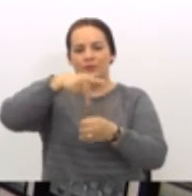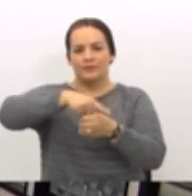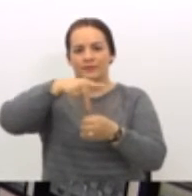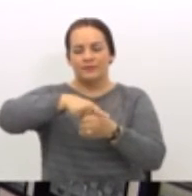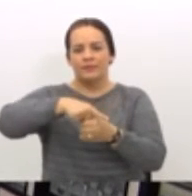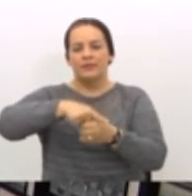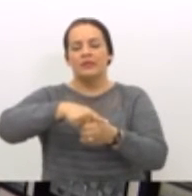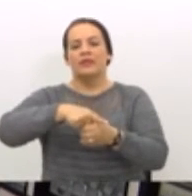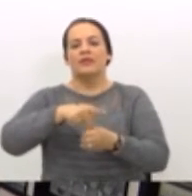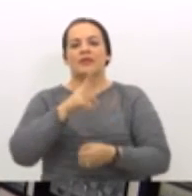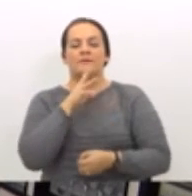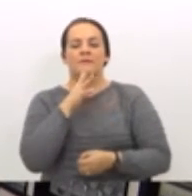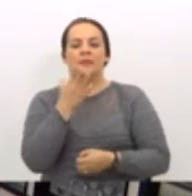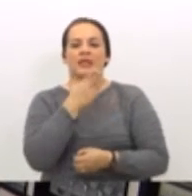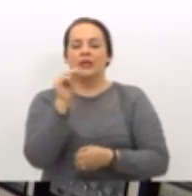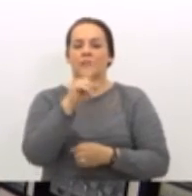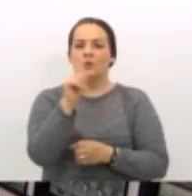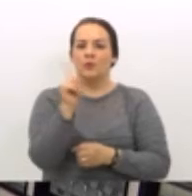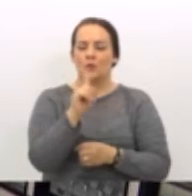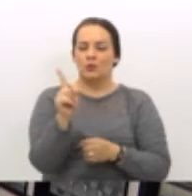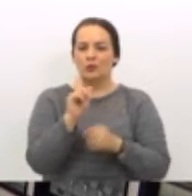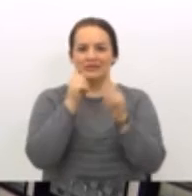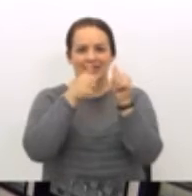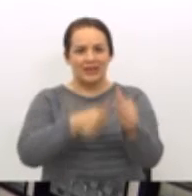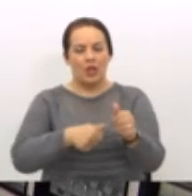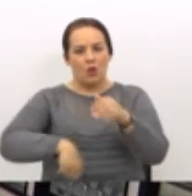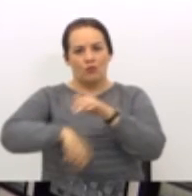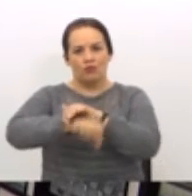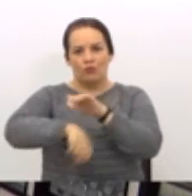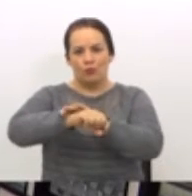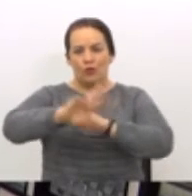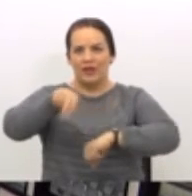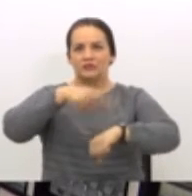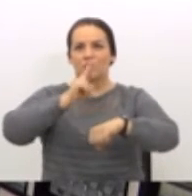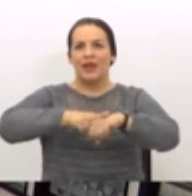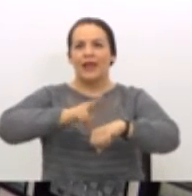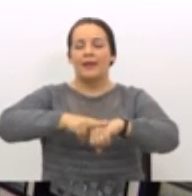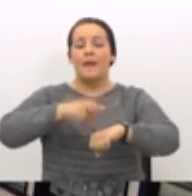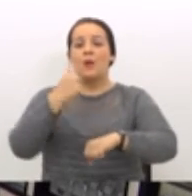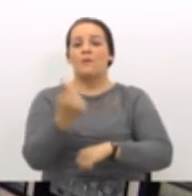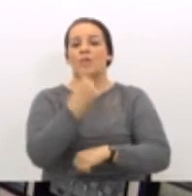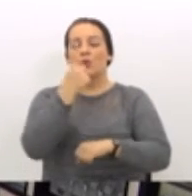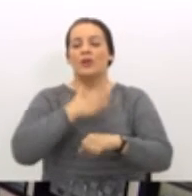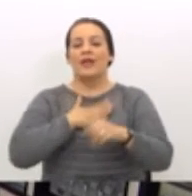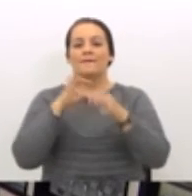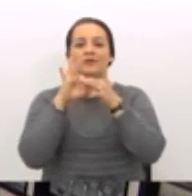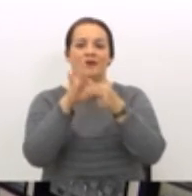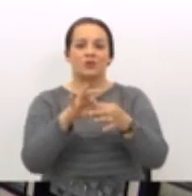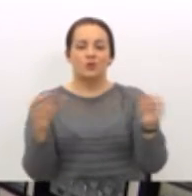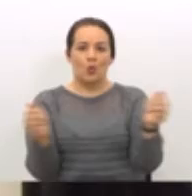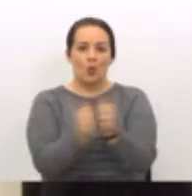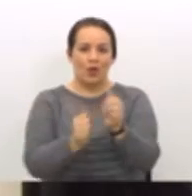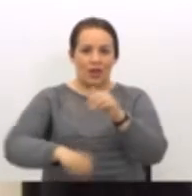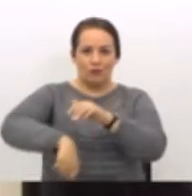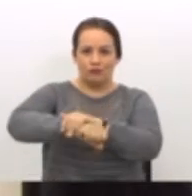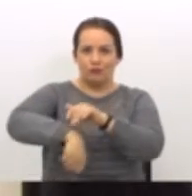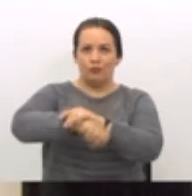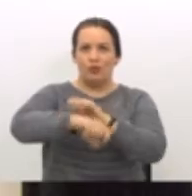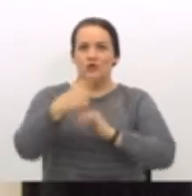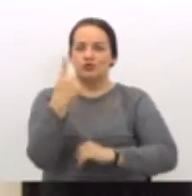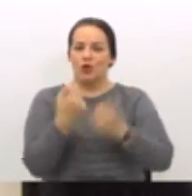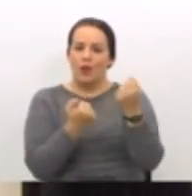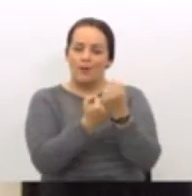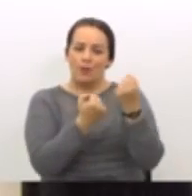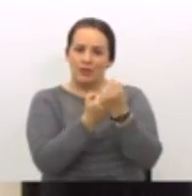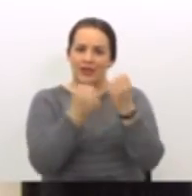de que no soy muy asidua seguidora del fútbol nacional. Mi única relación básicamente con el fútbol es apoyar los